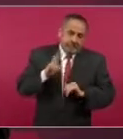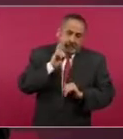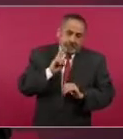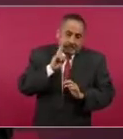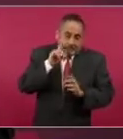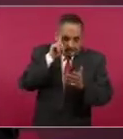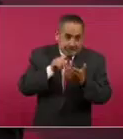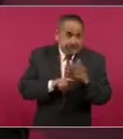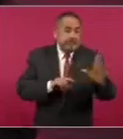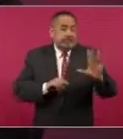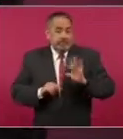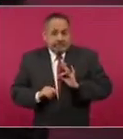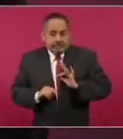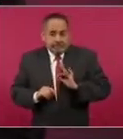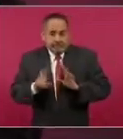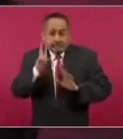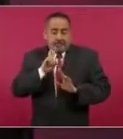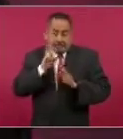porque si no,